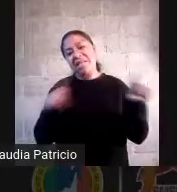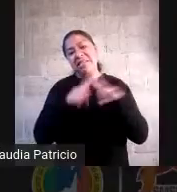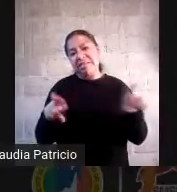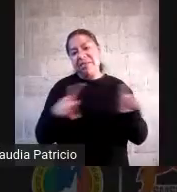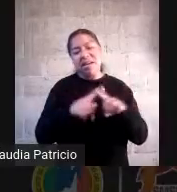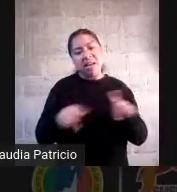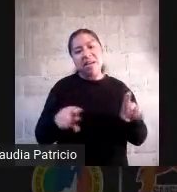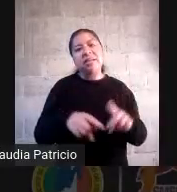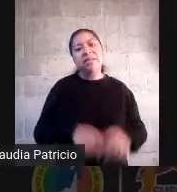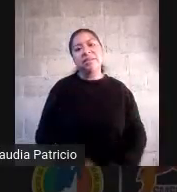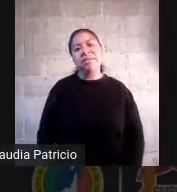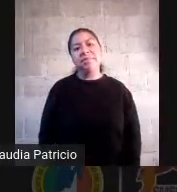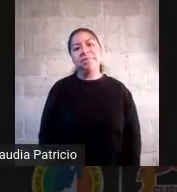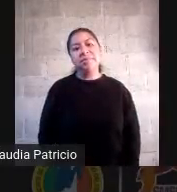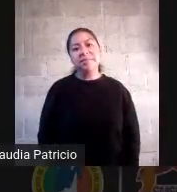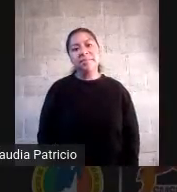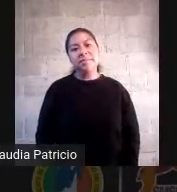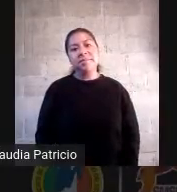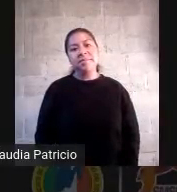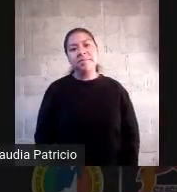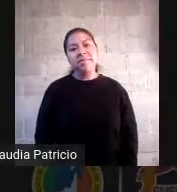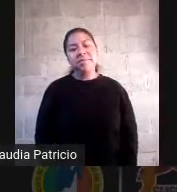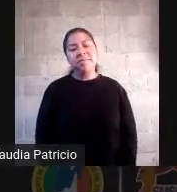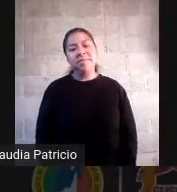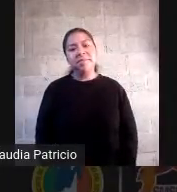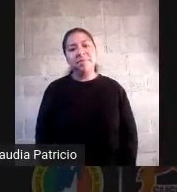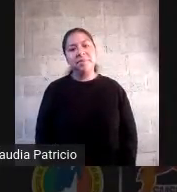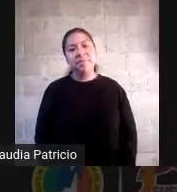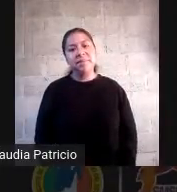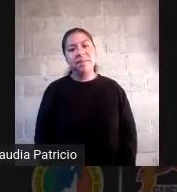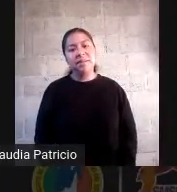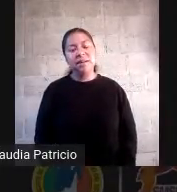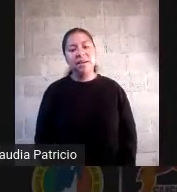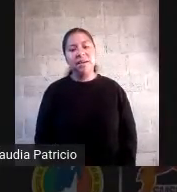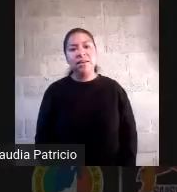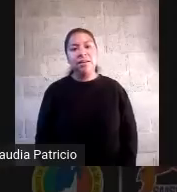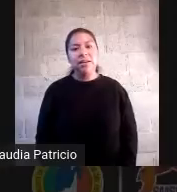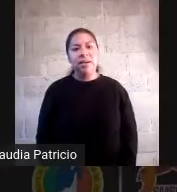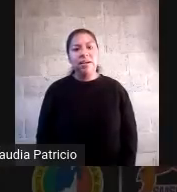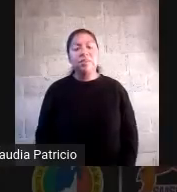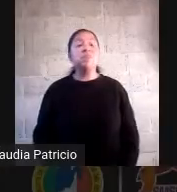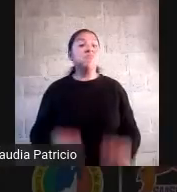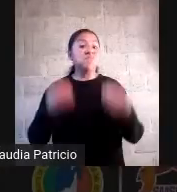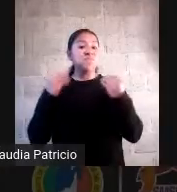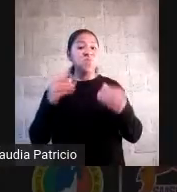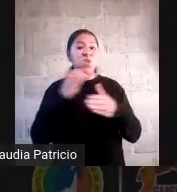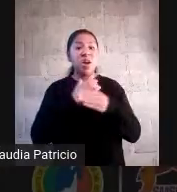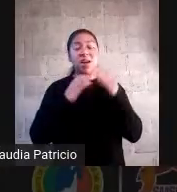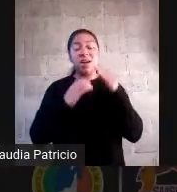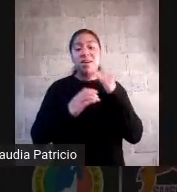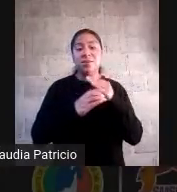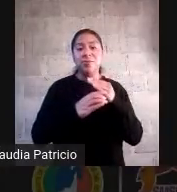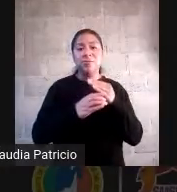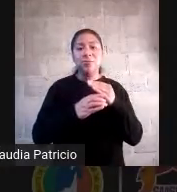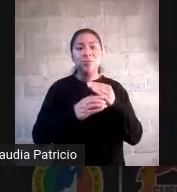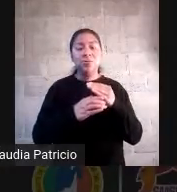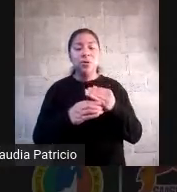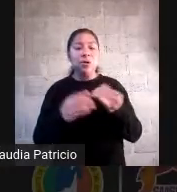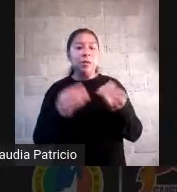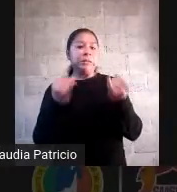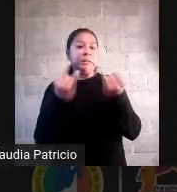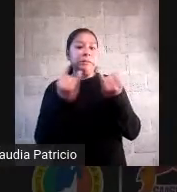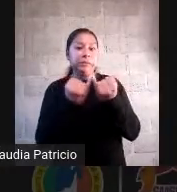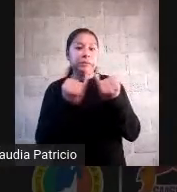porque porque porque yo decía tantas cosas en común sí la diferencia más grande es que unos traían